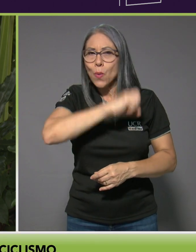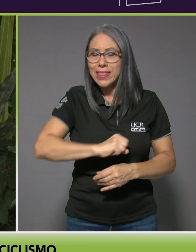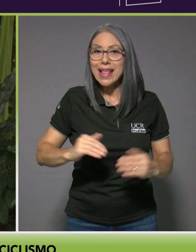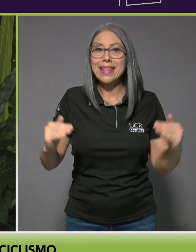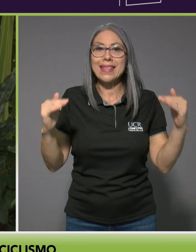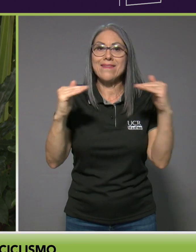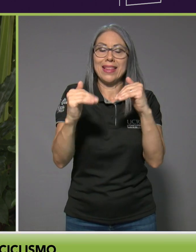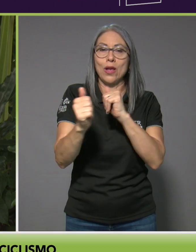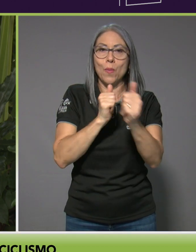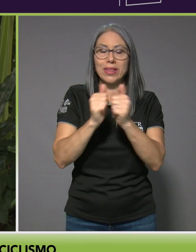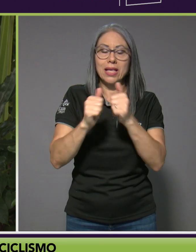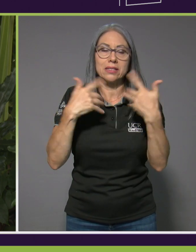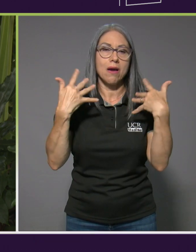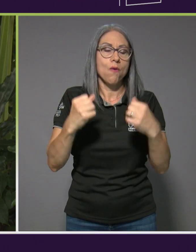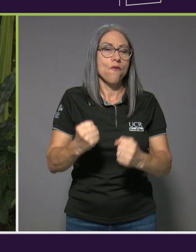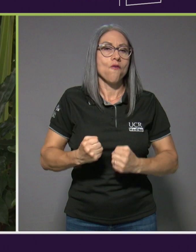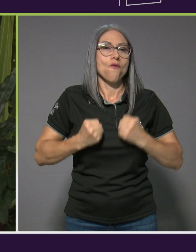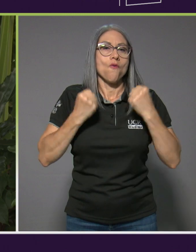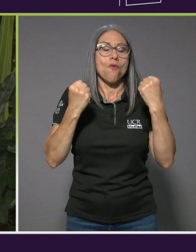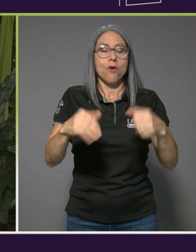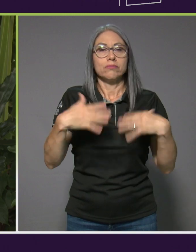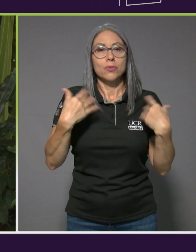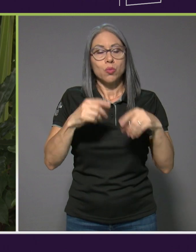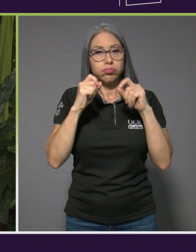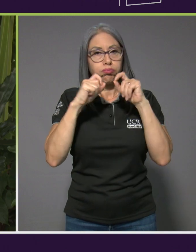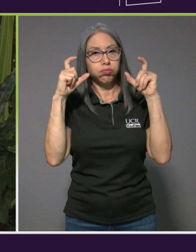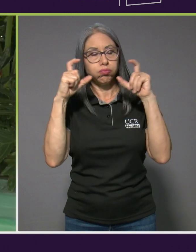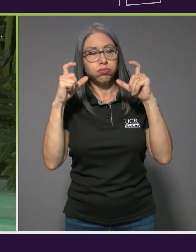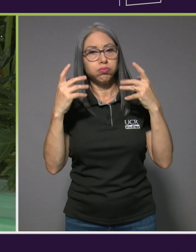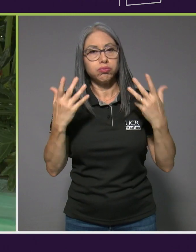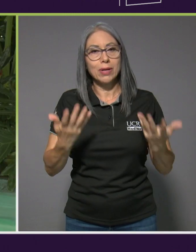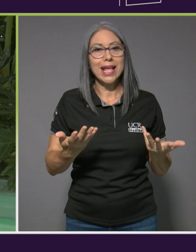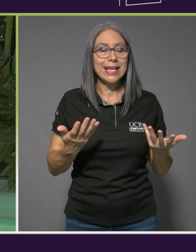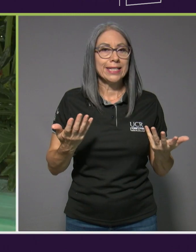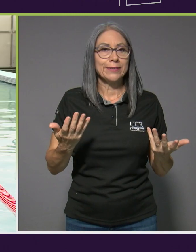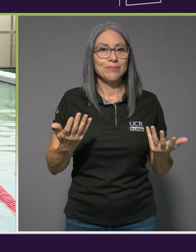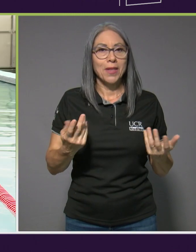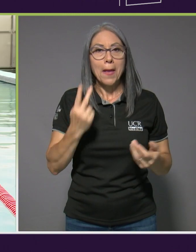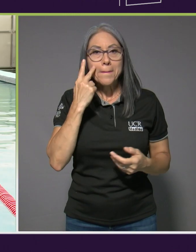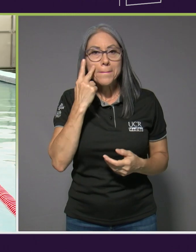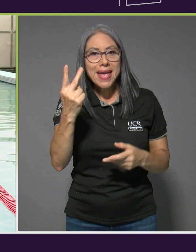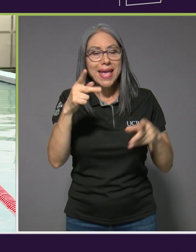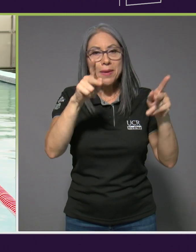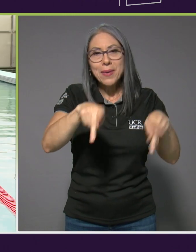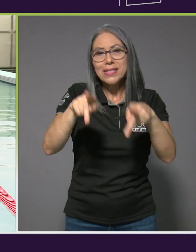que hay y ve que es increíble, digamos, ver a personas con diferentes dificultades.